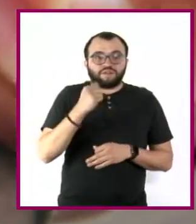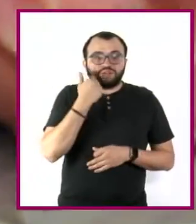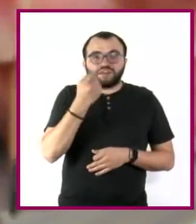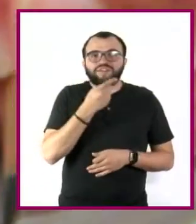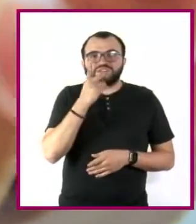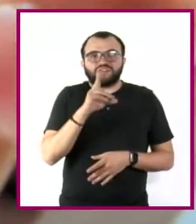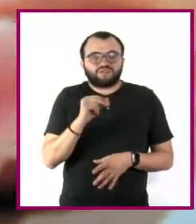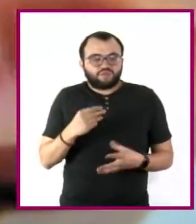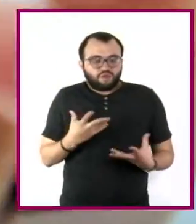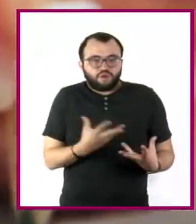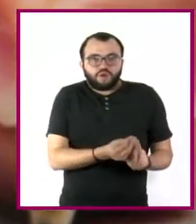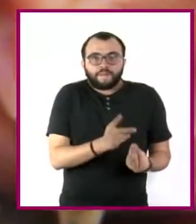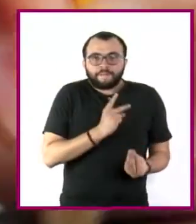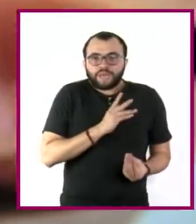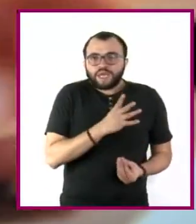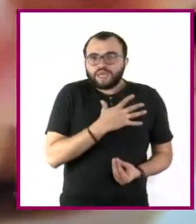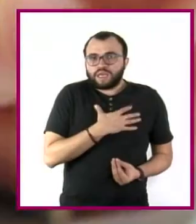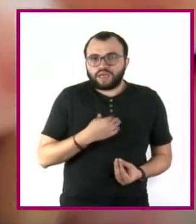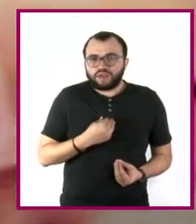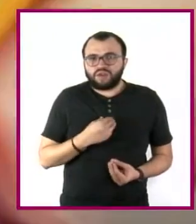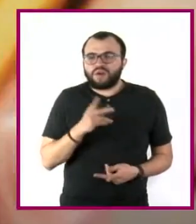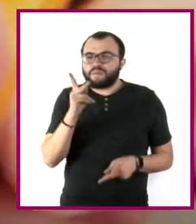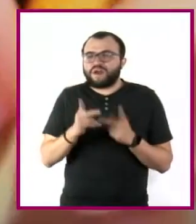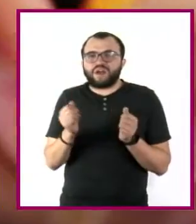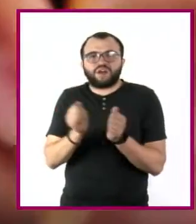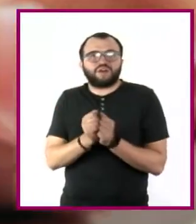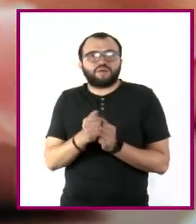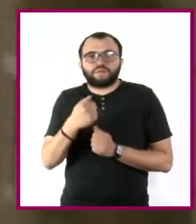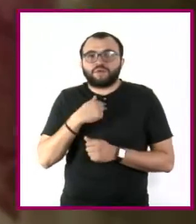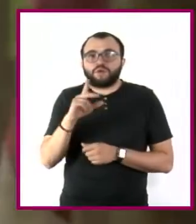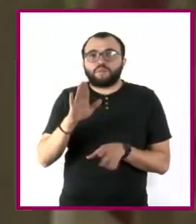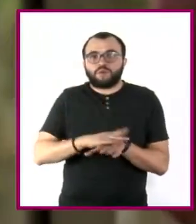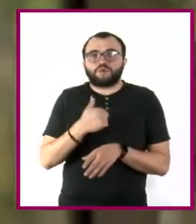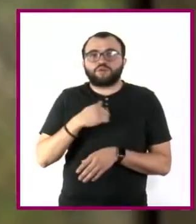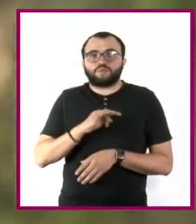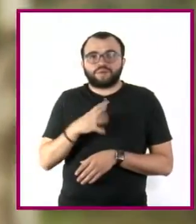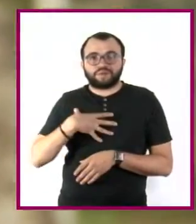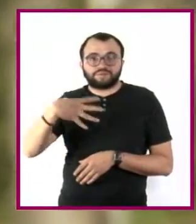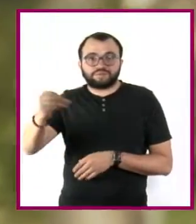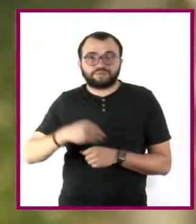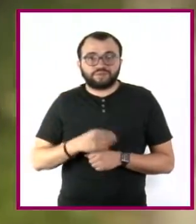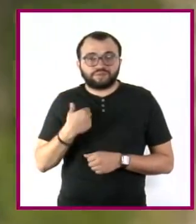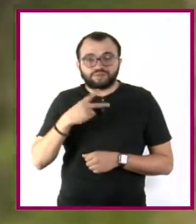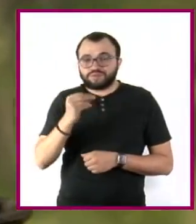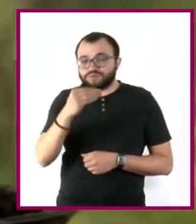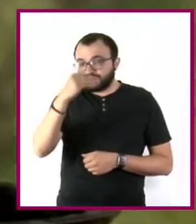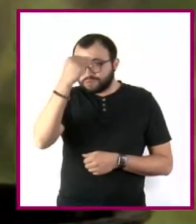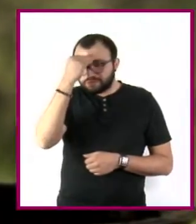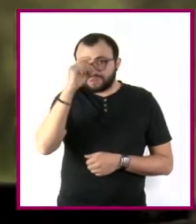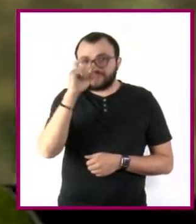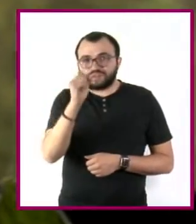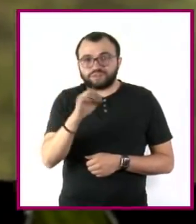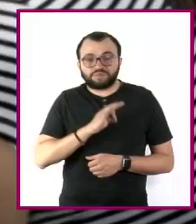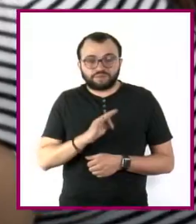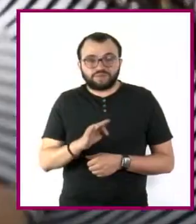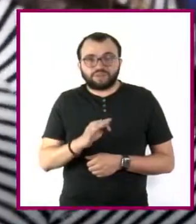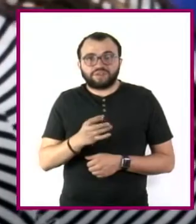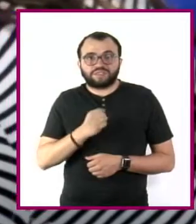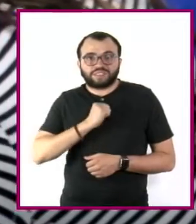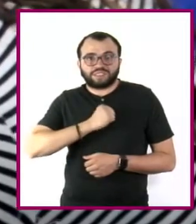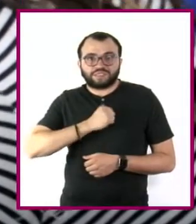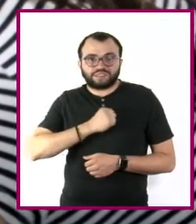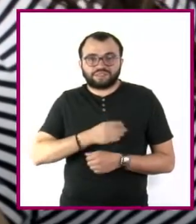junten con mis hijos, que no me hablen a mí porque los puedo enfermar. No conozco a nadie más que tenga VIH por aquí.